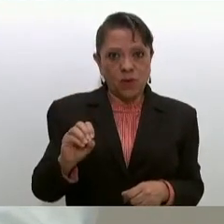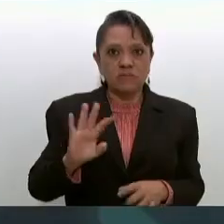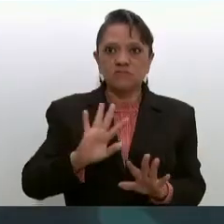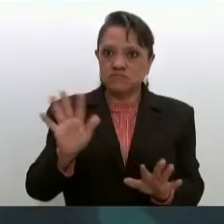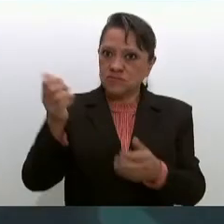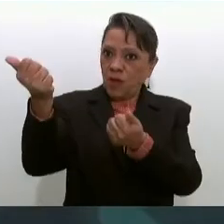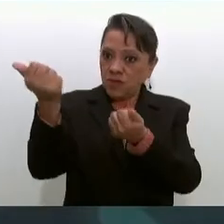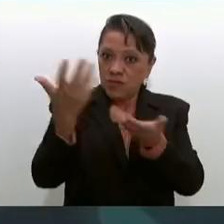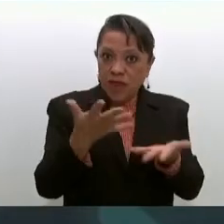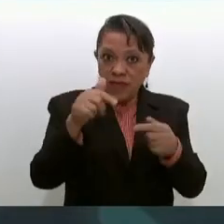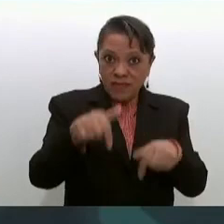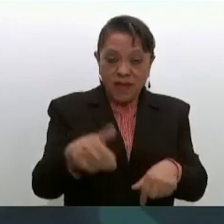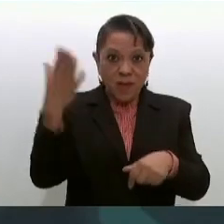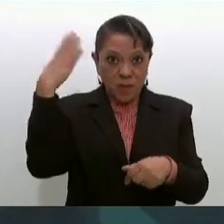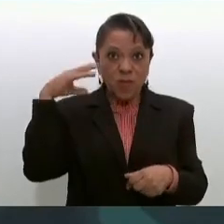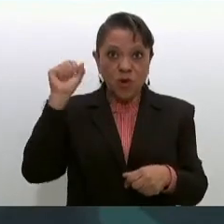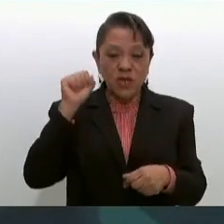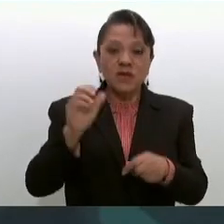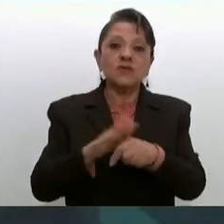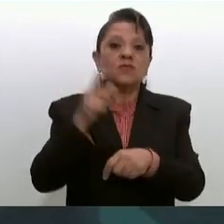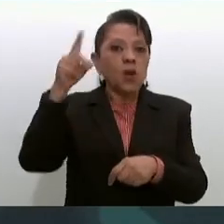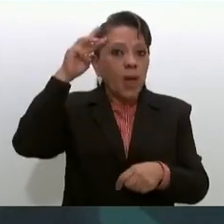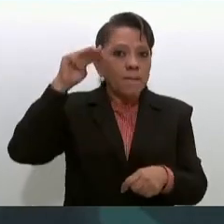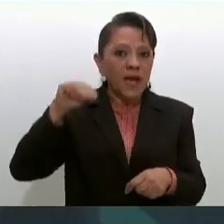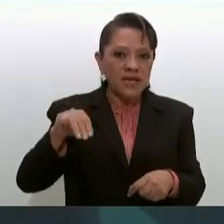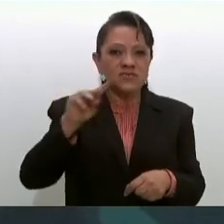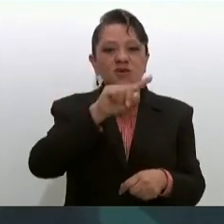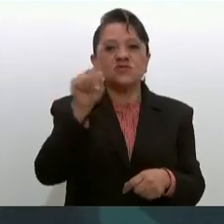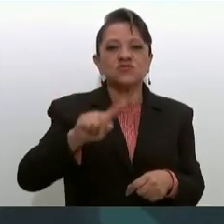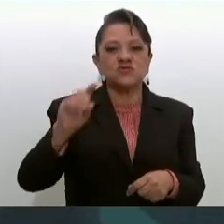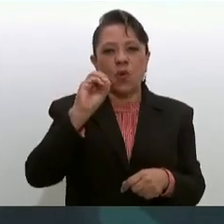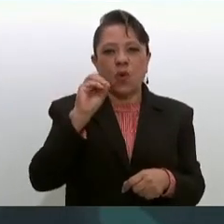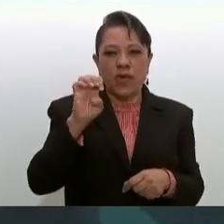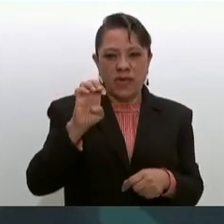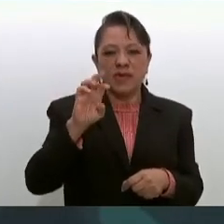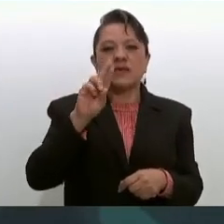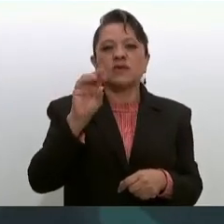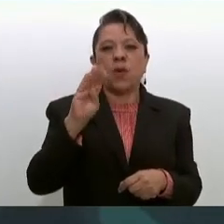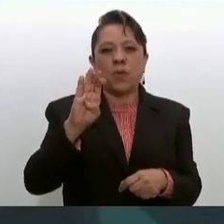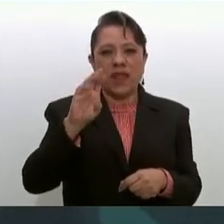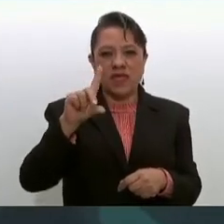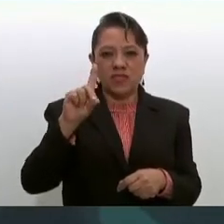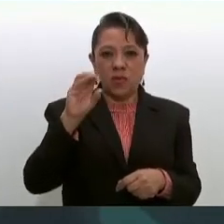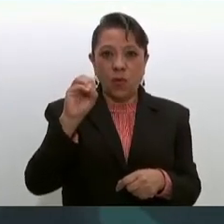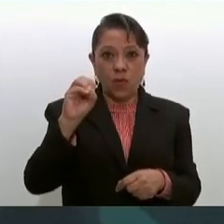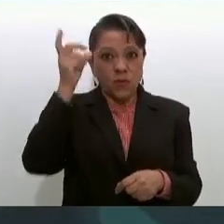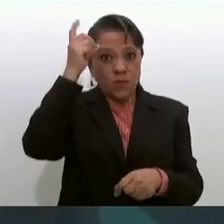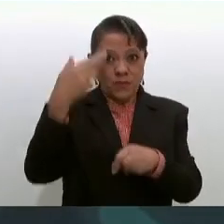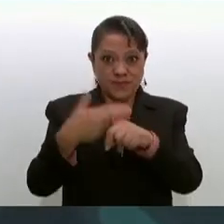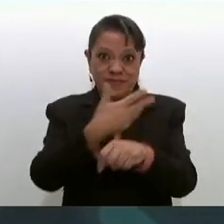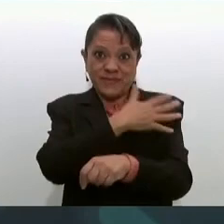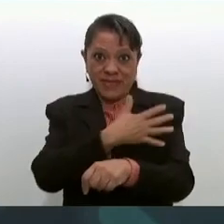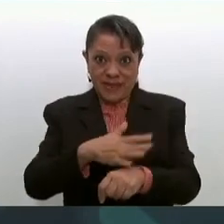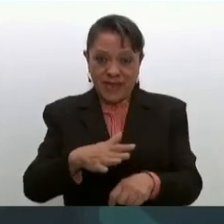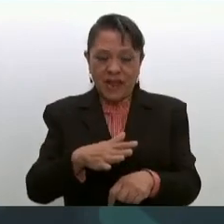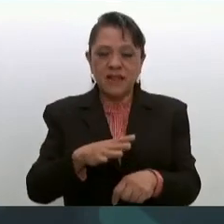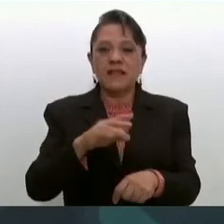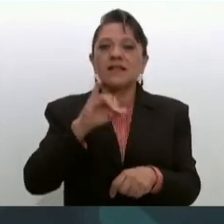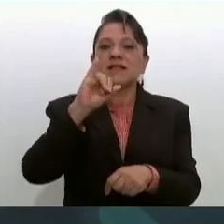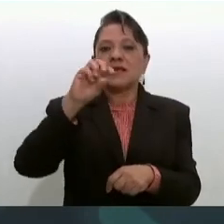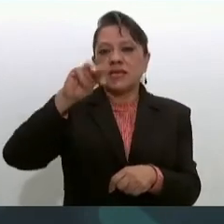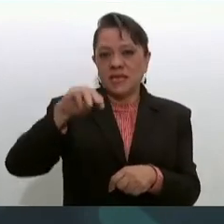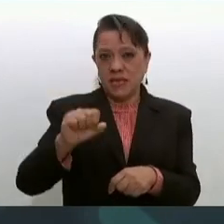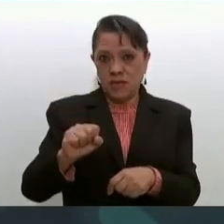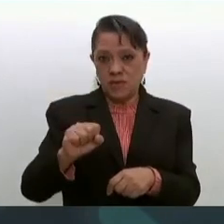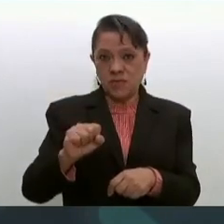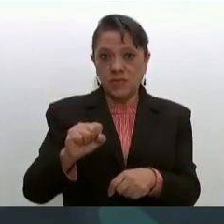traída a Morelos por el maestro Zoe Robledo, director general del Instituto Mexicano del Seguro Social y